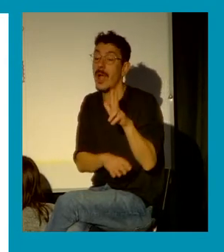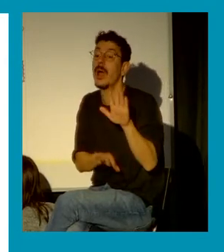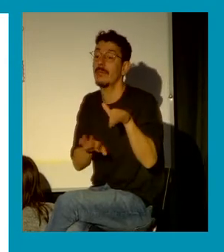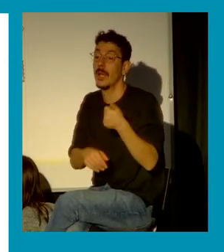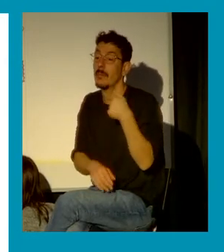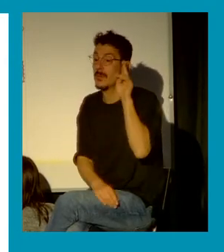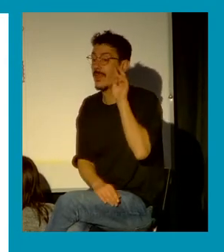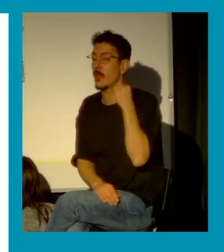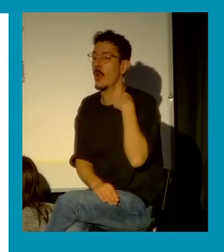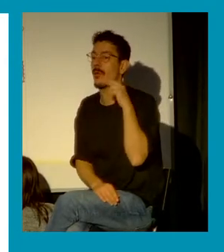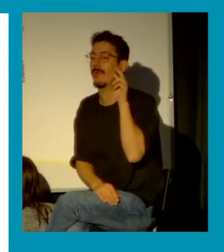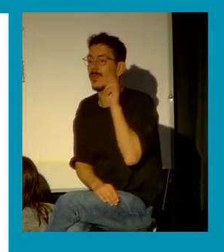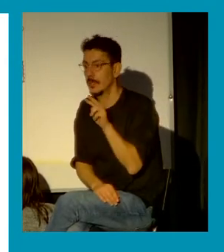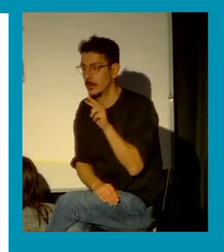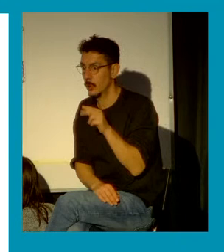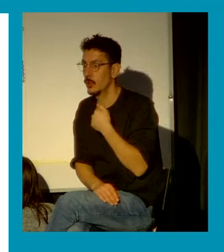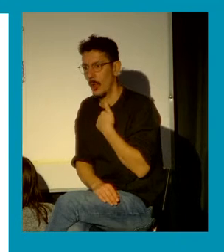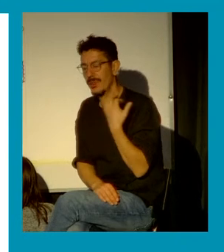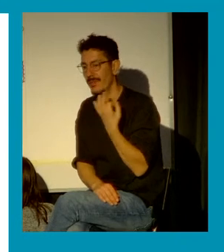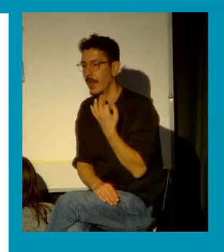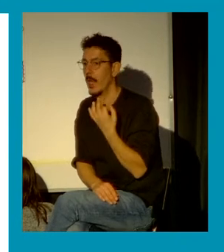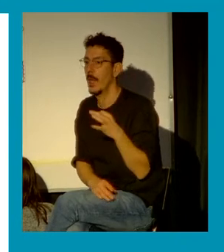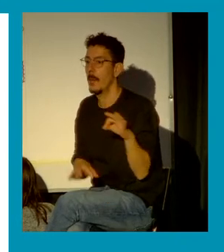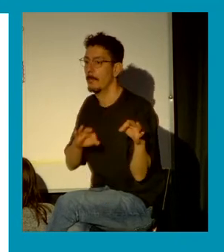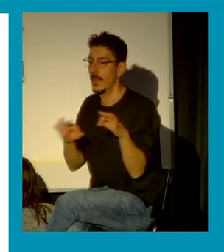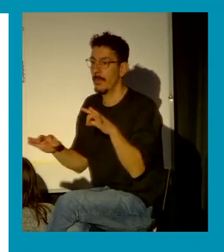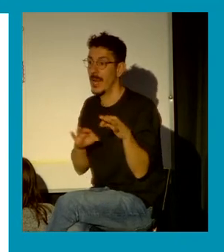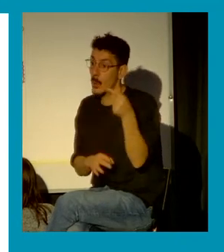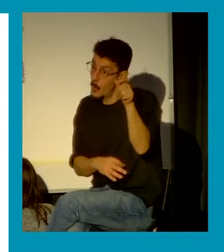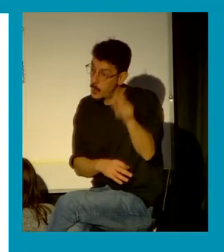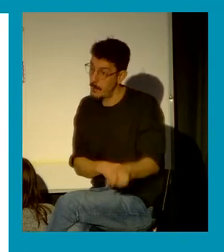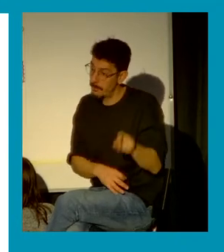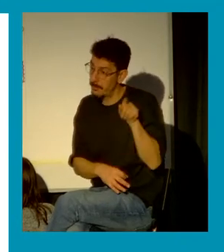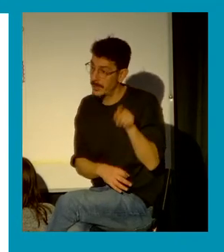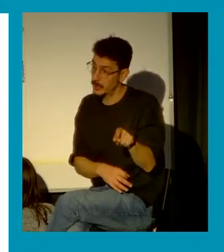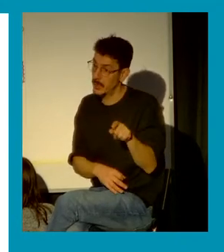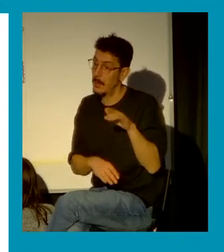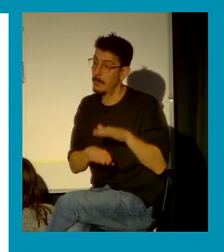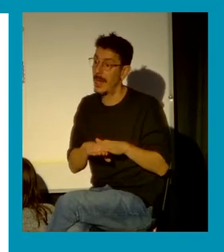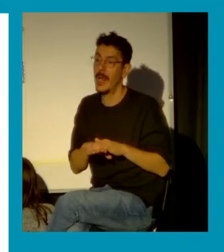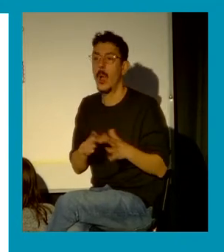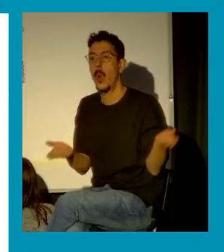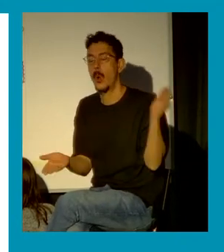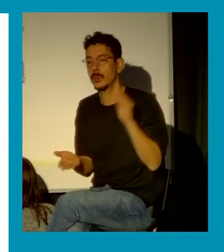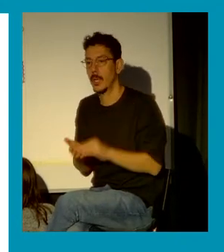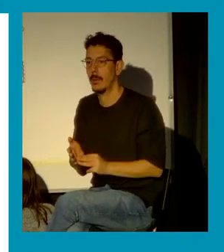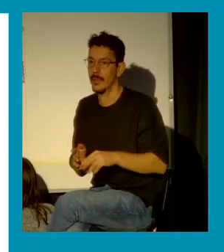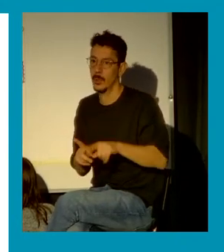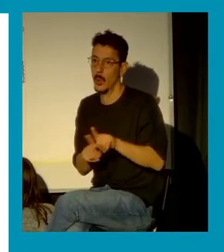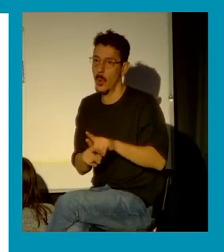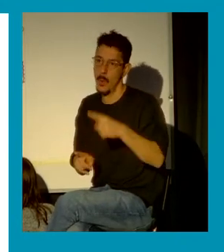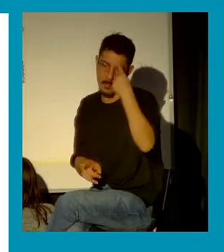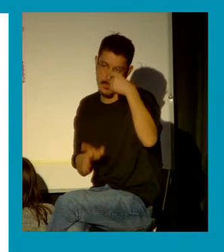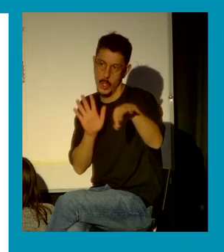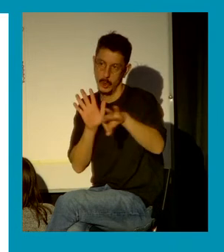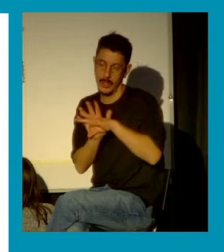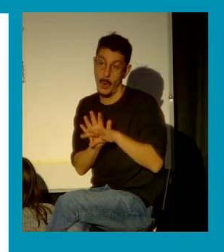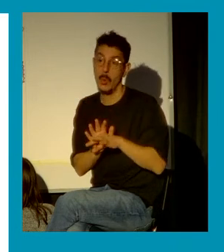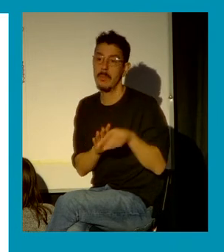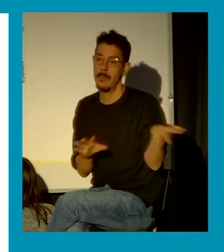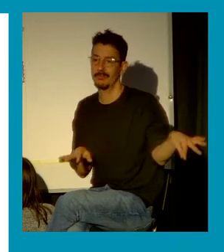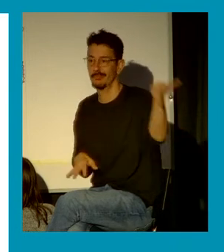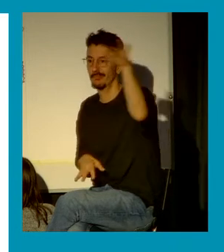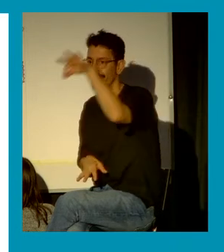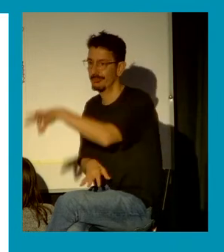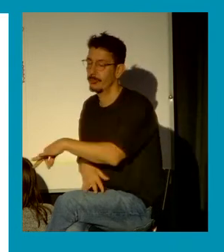tú tienes que a su vez preparar a una persona para un nuevo evento traumático que es el juicio o